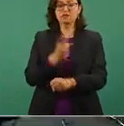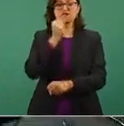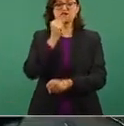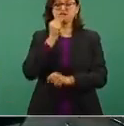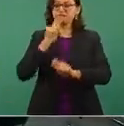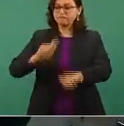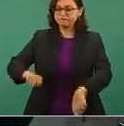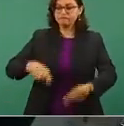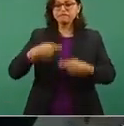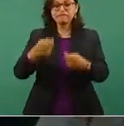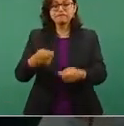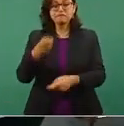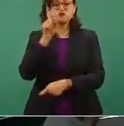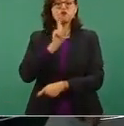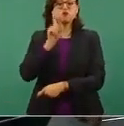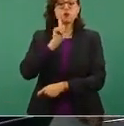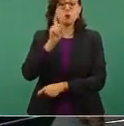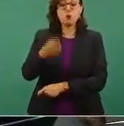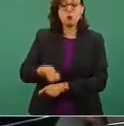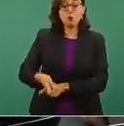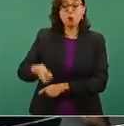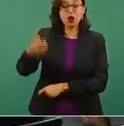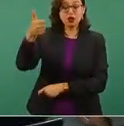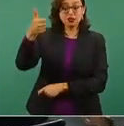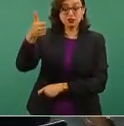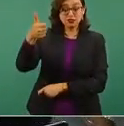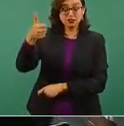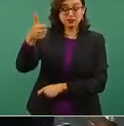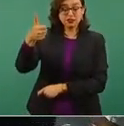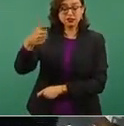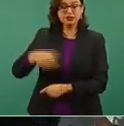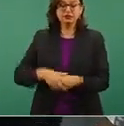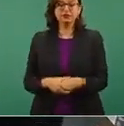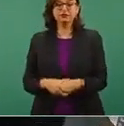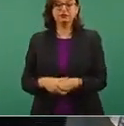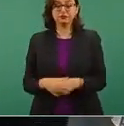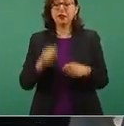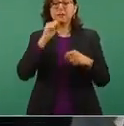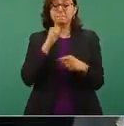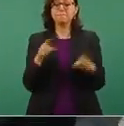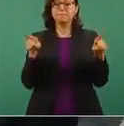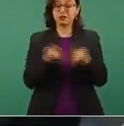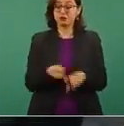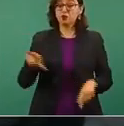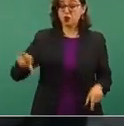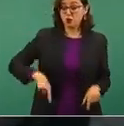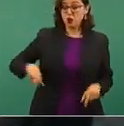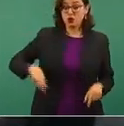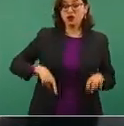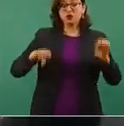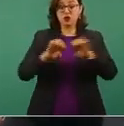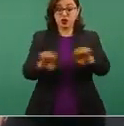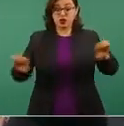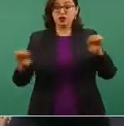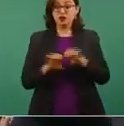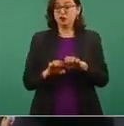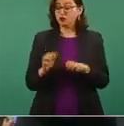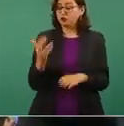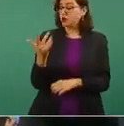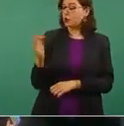Y, como consta, la mitad del gabinete son mujeres.